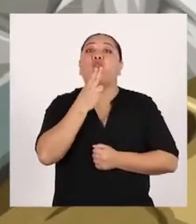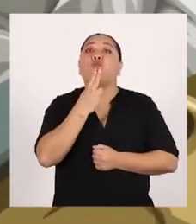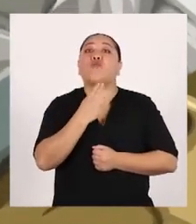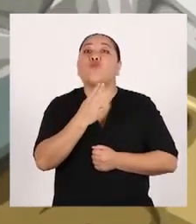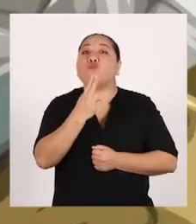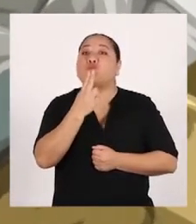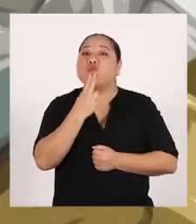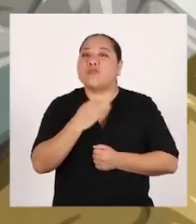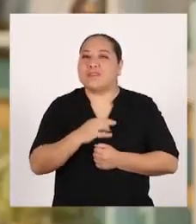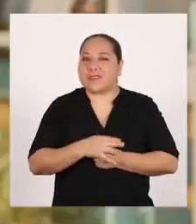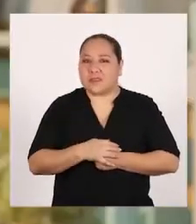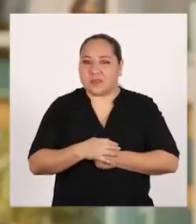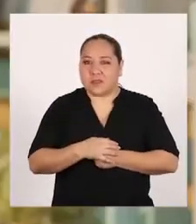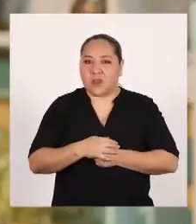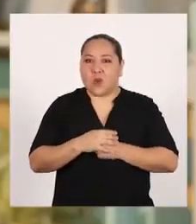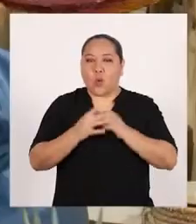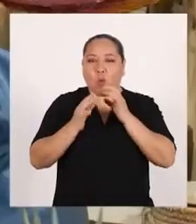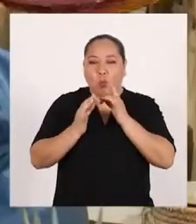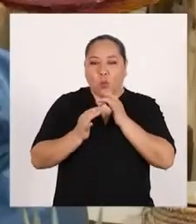dulce